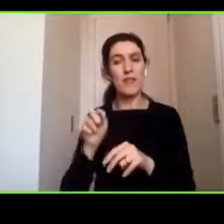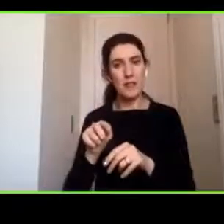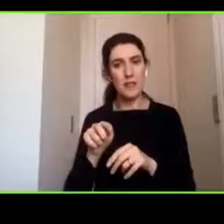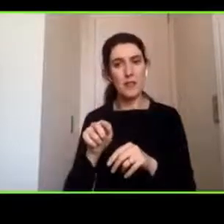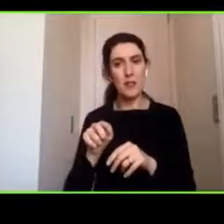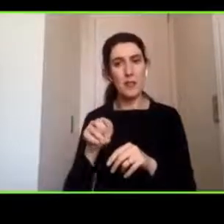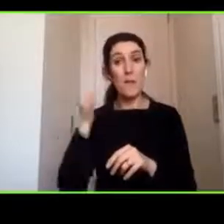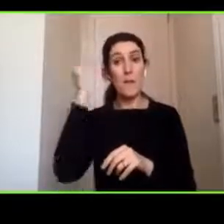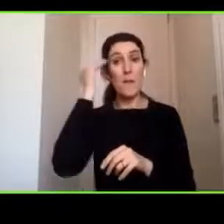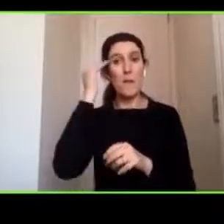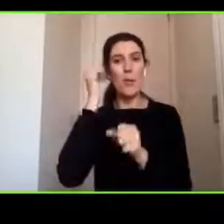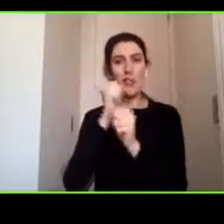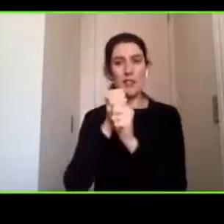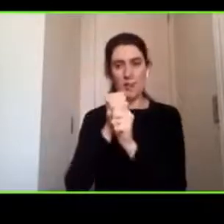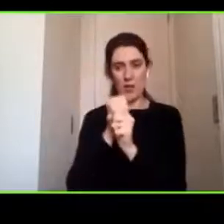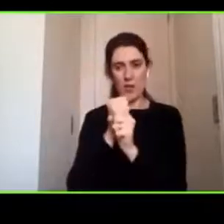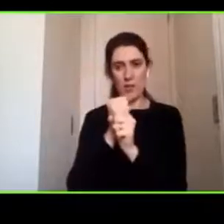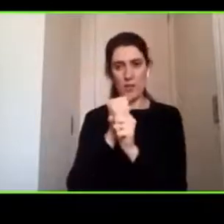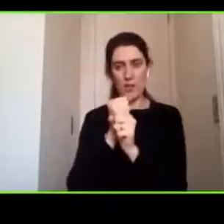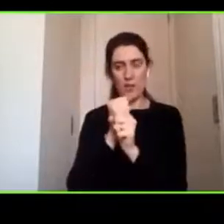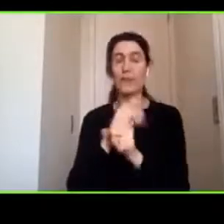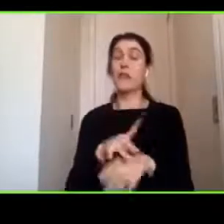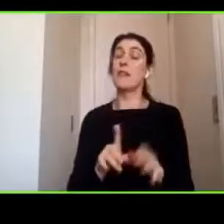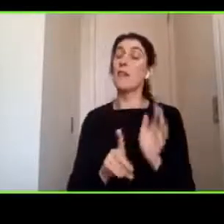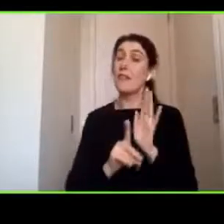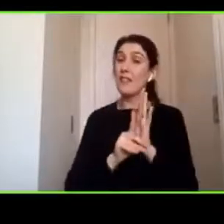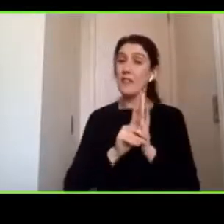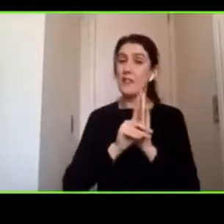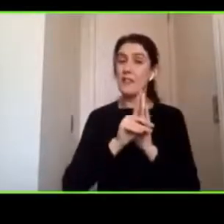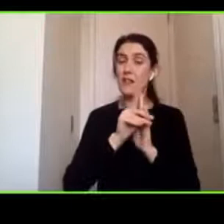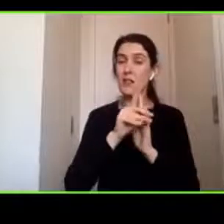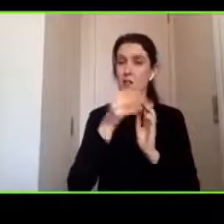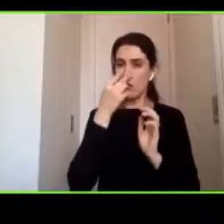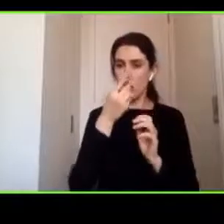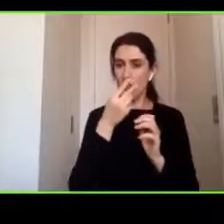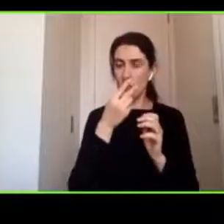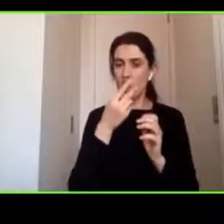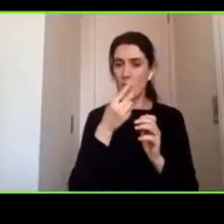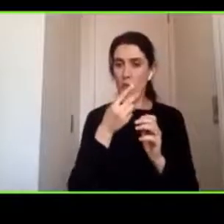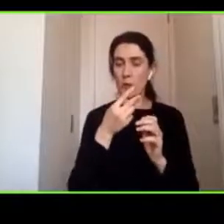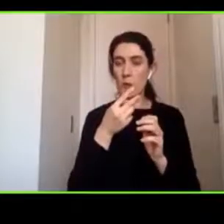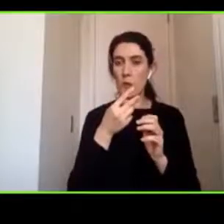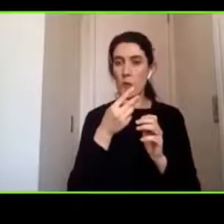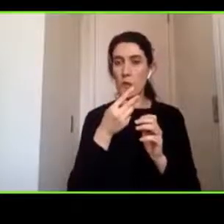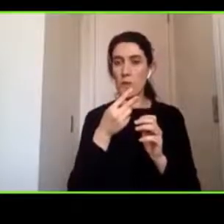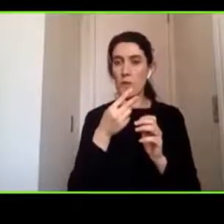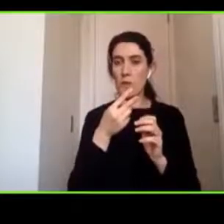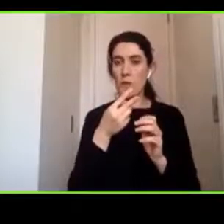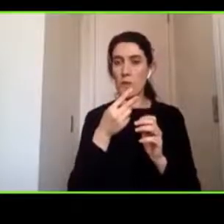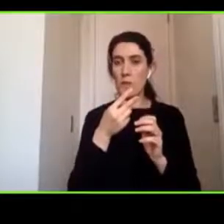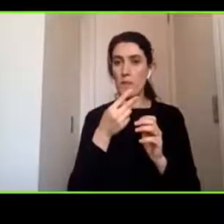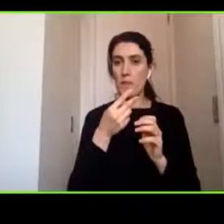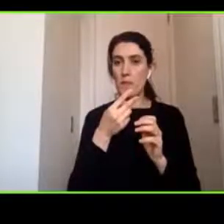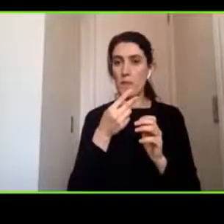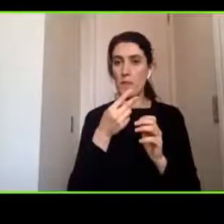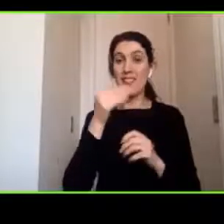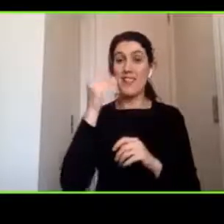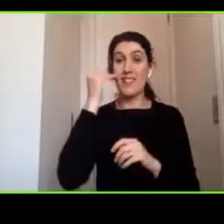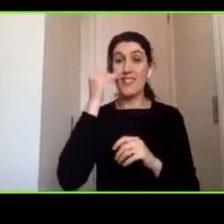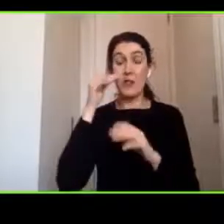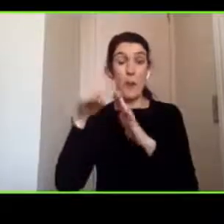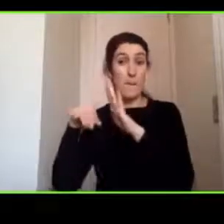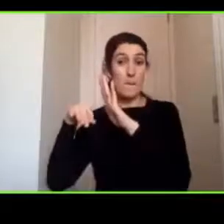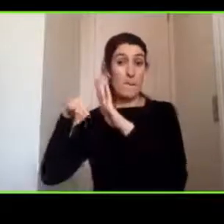de trabajo. Evolutivamente nosotros vamos viendo que mientras más grande es el niño